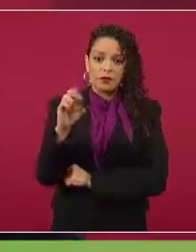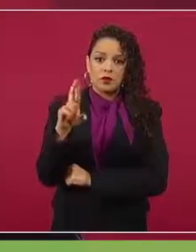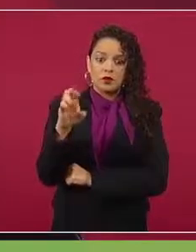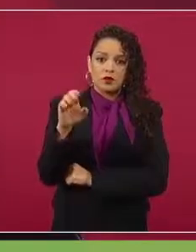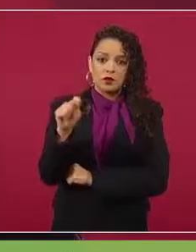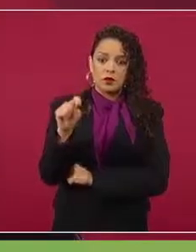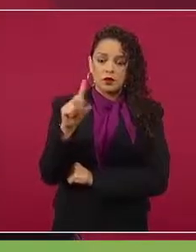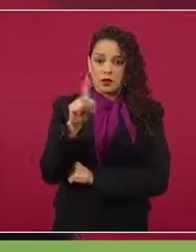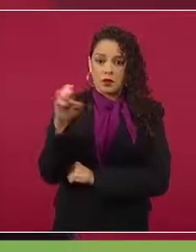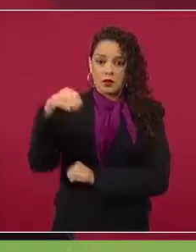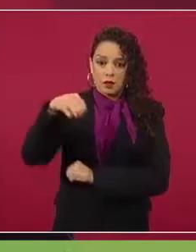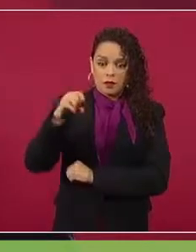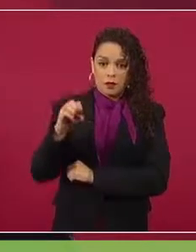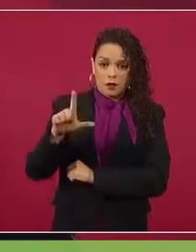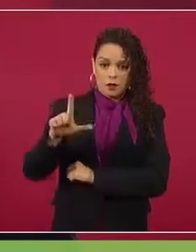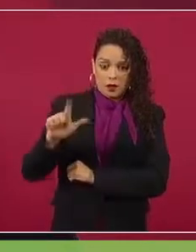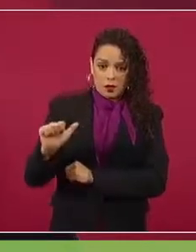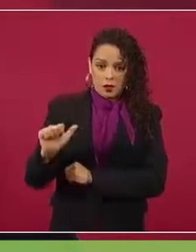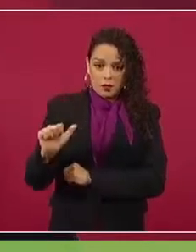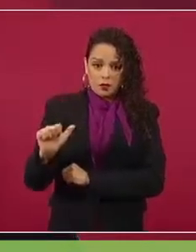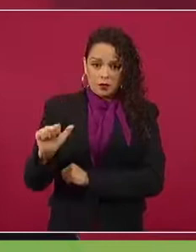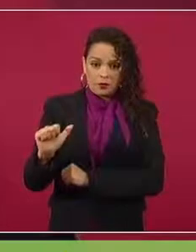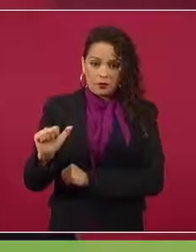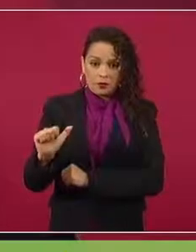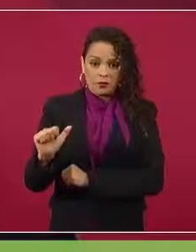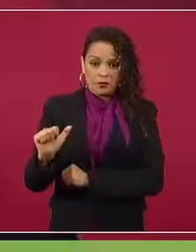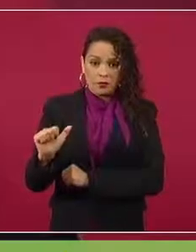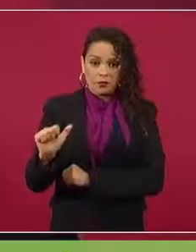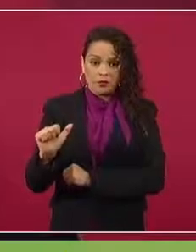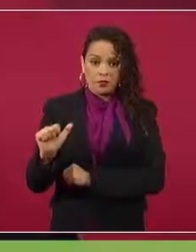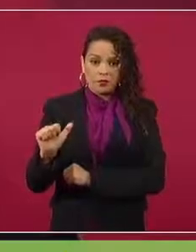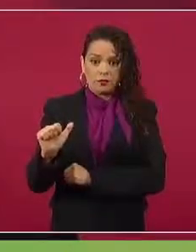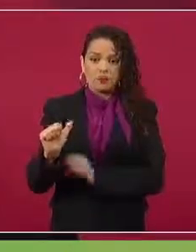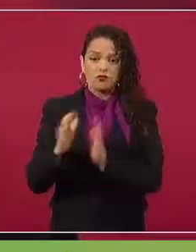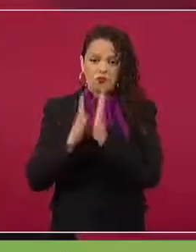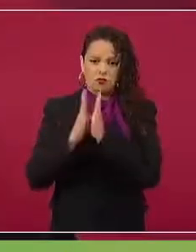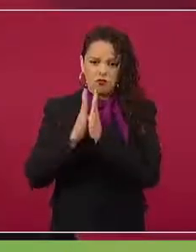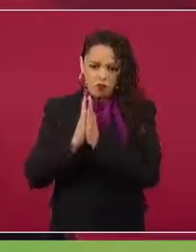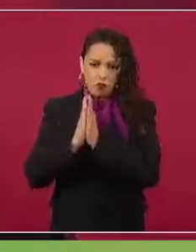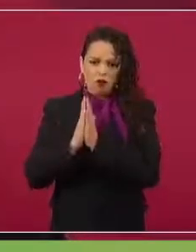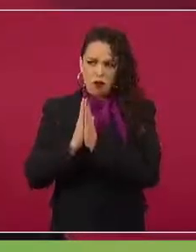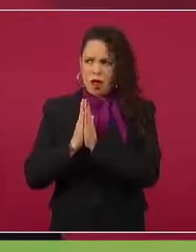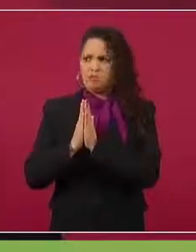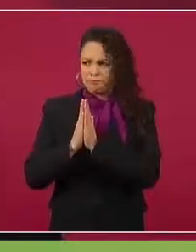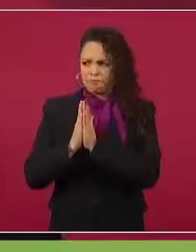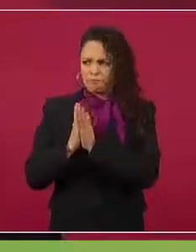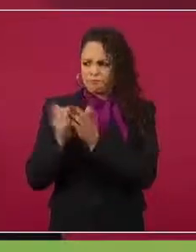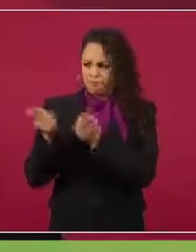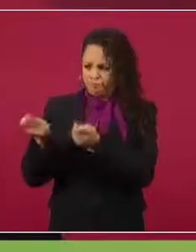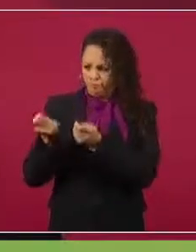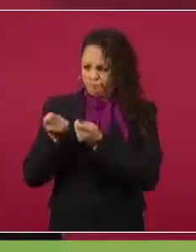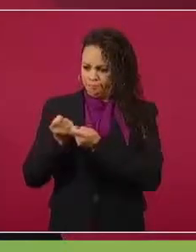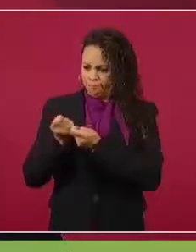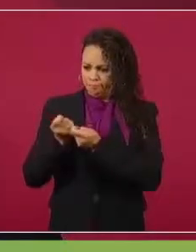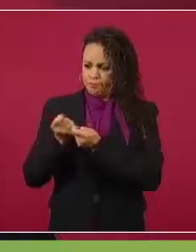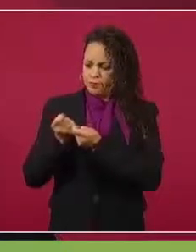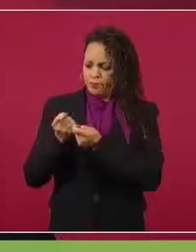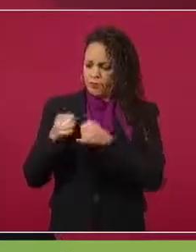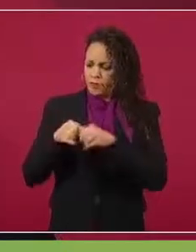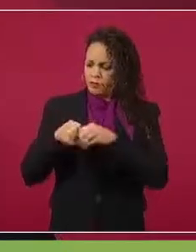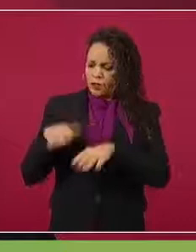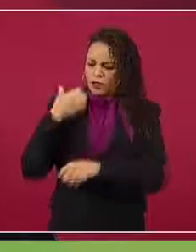si nos puede decir cuánto gana